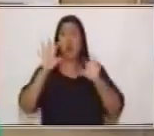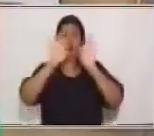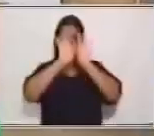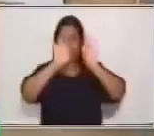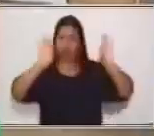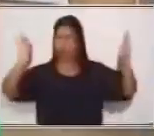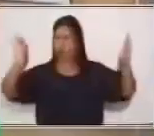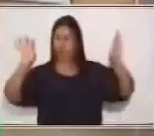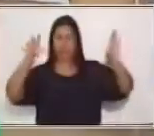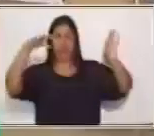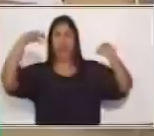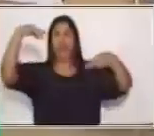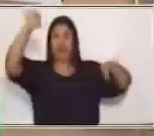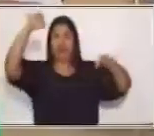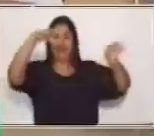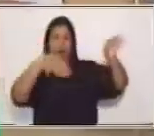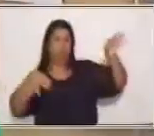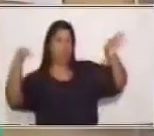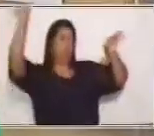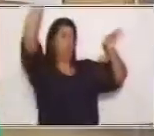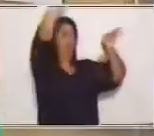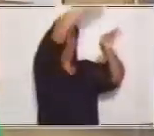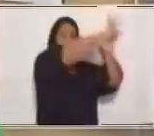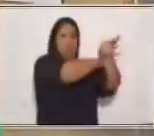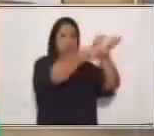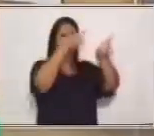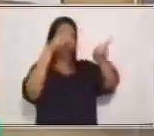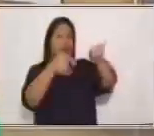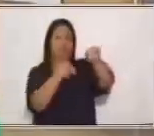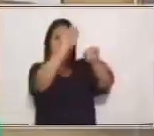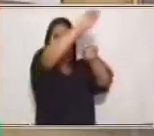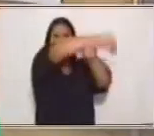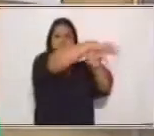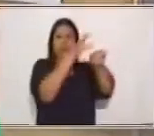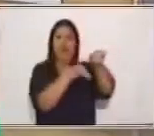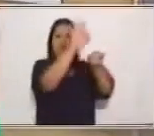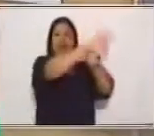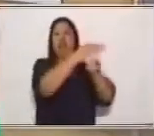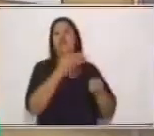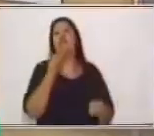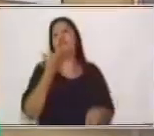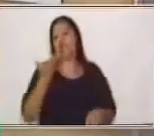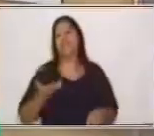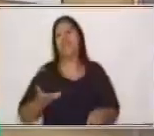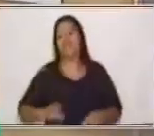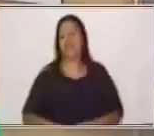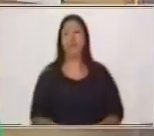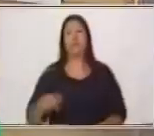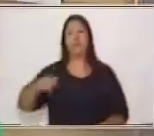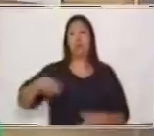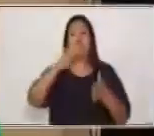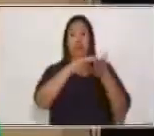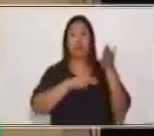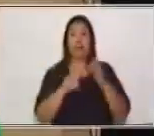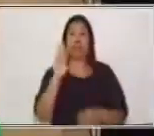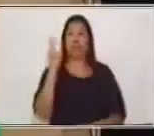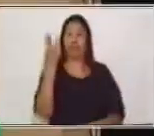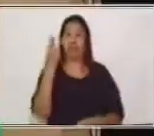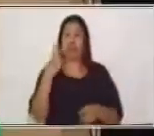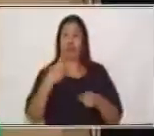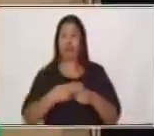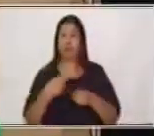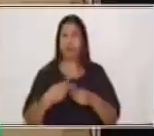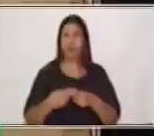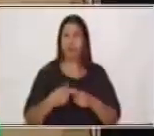un poquito con el masking tape, lo vamos a dejar en este momento ahí. Muy bien. Vamos a leer. Entonces, aquí tenemos tres frases. Y la primera